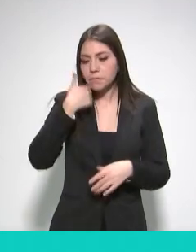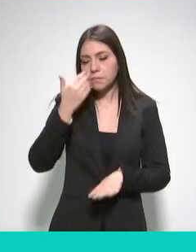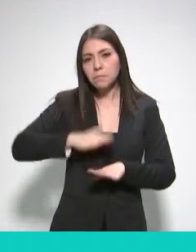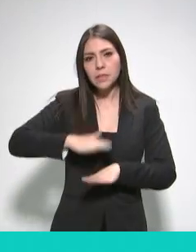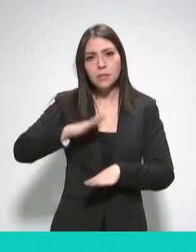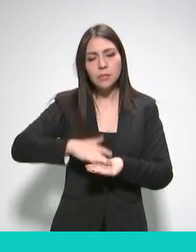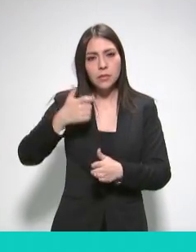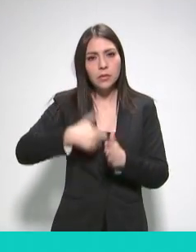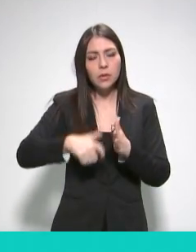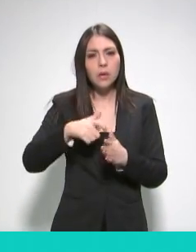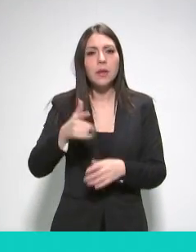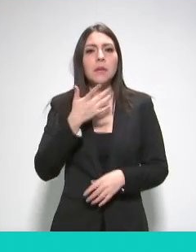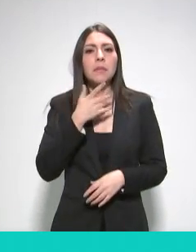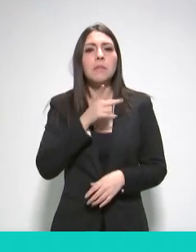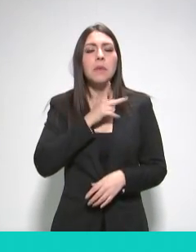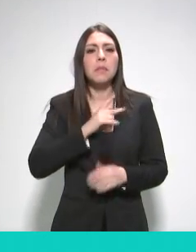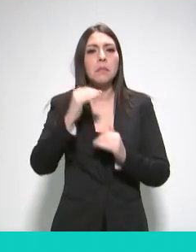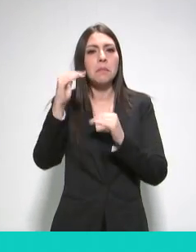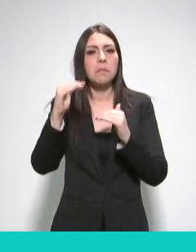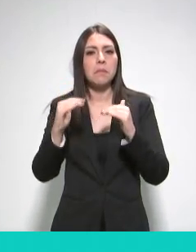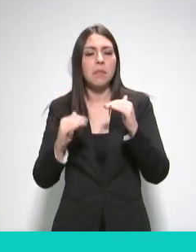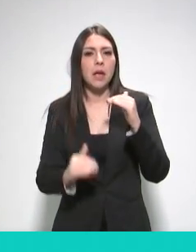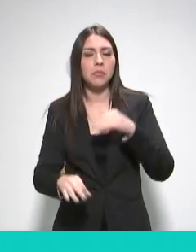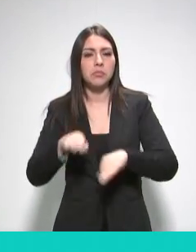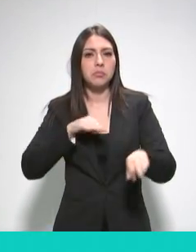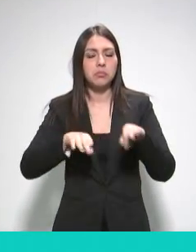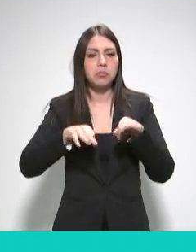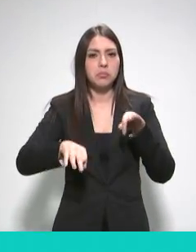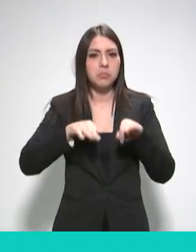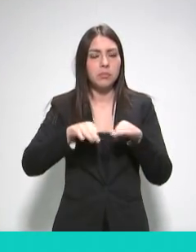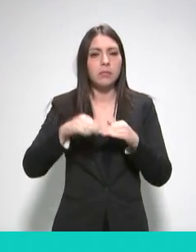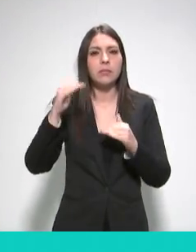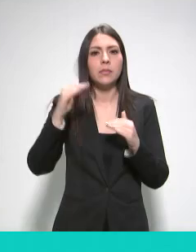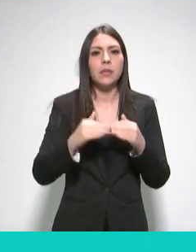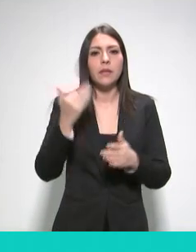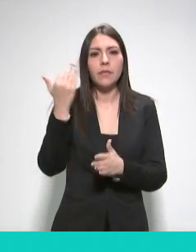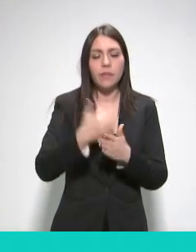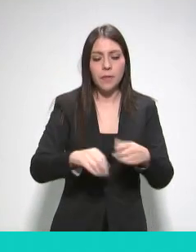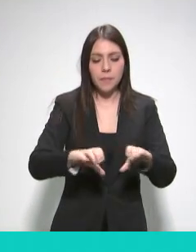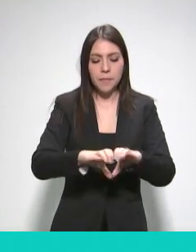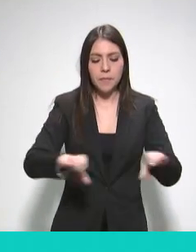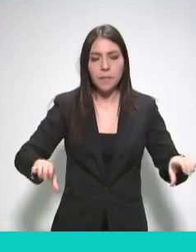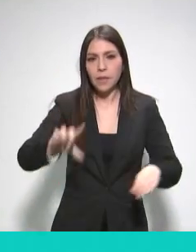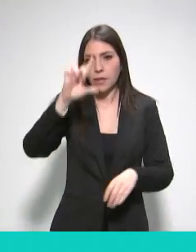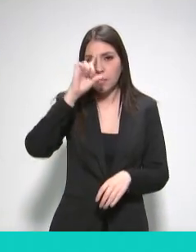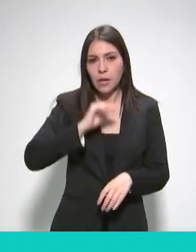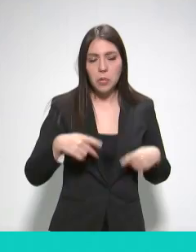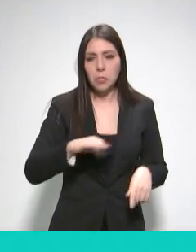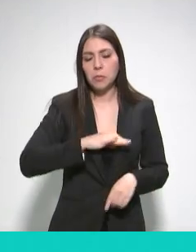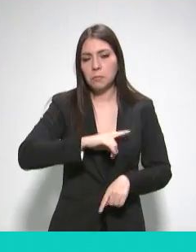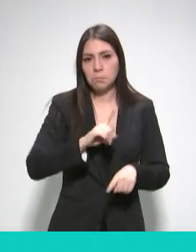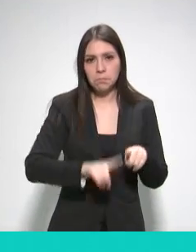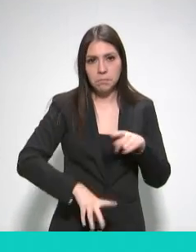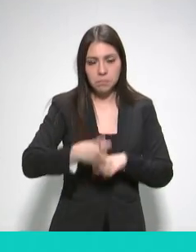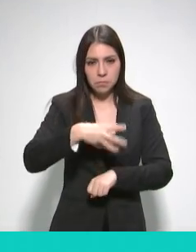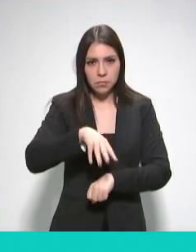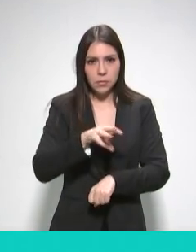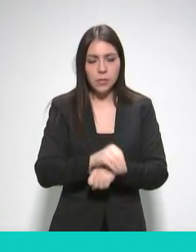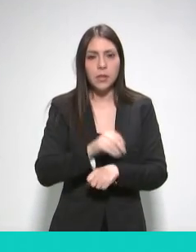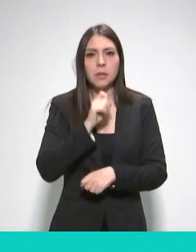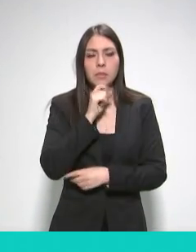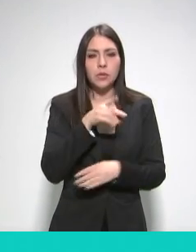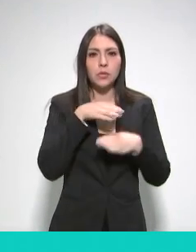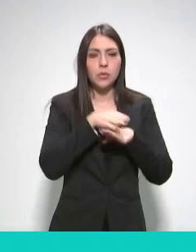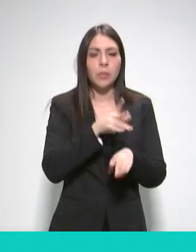ilícita. Por lo que hace la información estadística se determinó que, si bien Pemex Transformación Industrial y la Comisión Reguladora de Energía también son